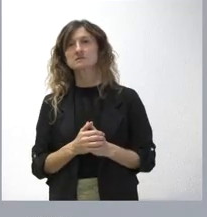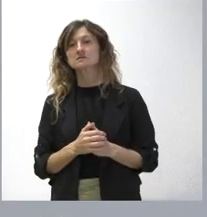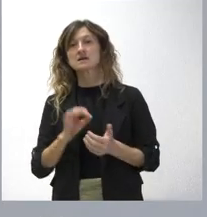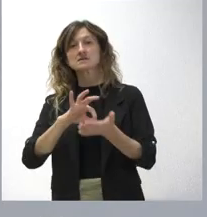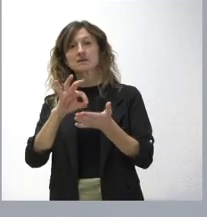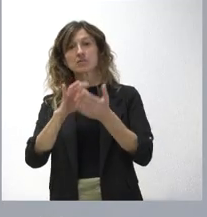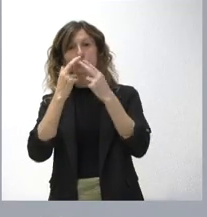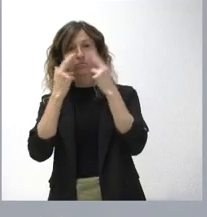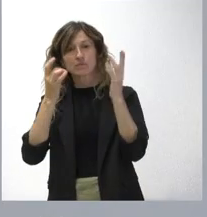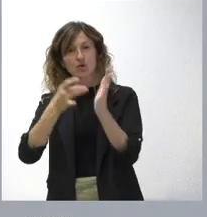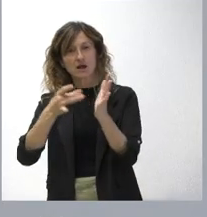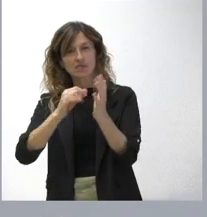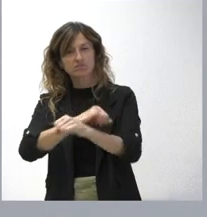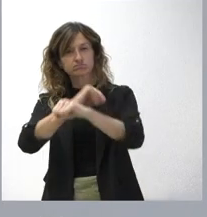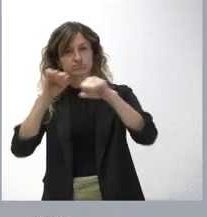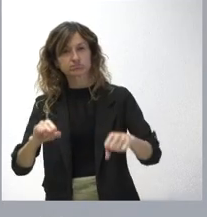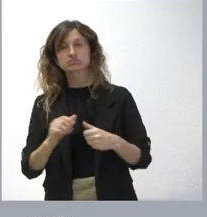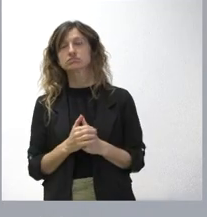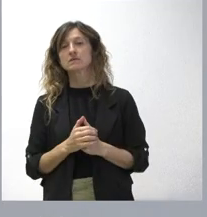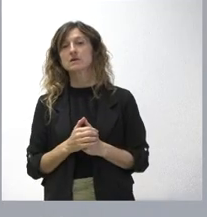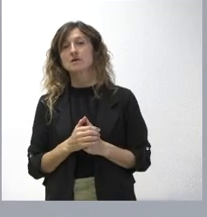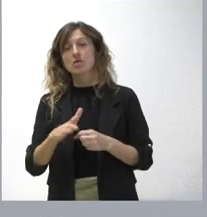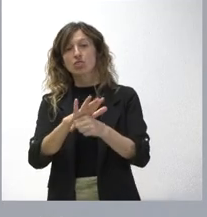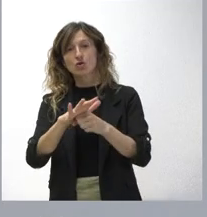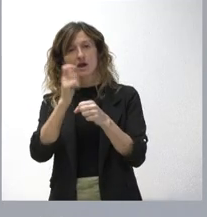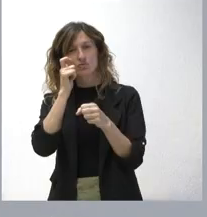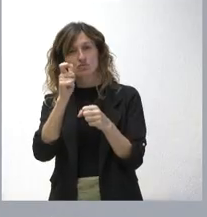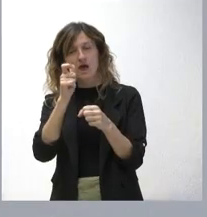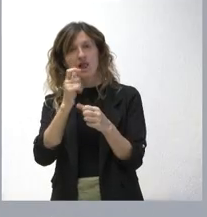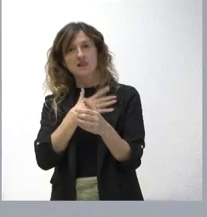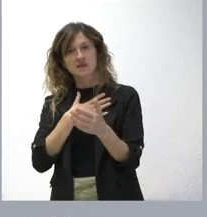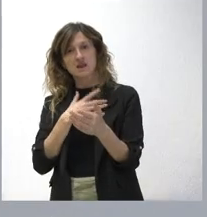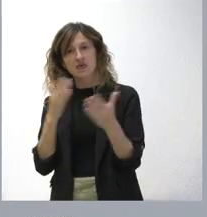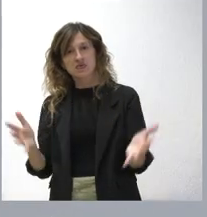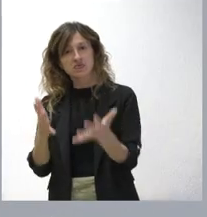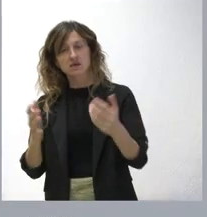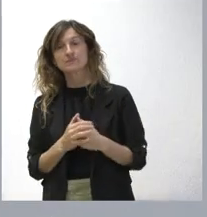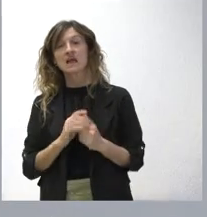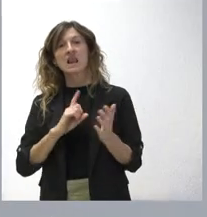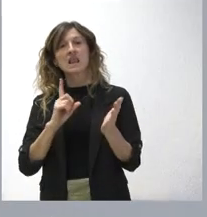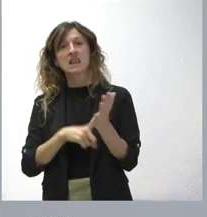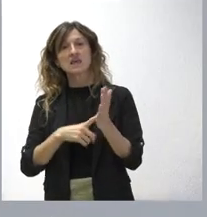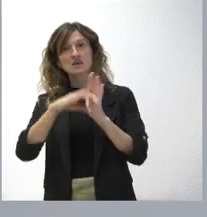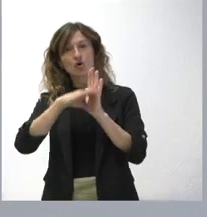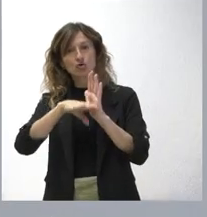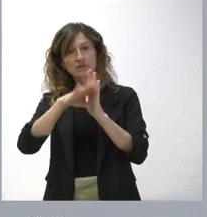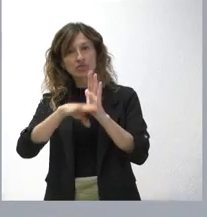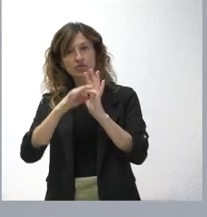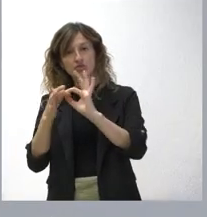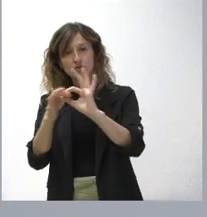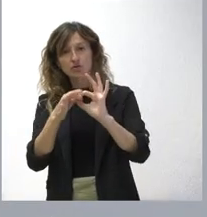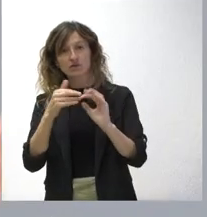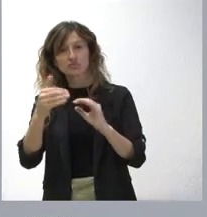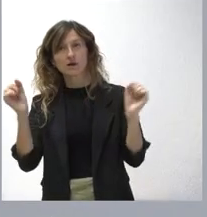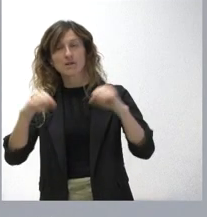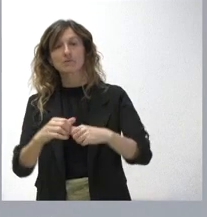públicos de calidad, que apuesta por el mundo rural de Castilla y León, y es una ley que reúne condiciones para ser aprobada. Y